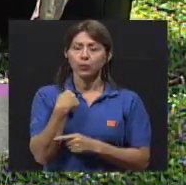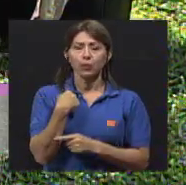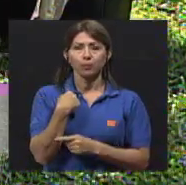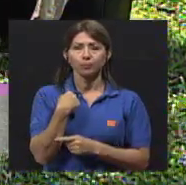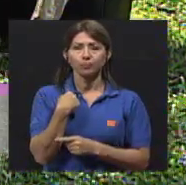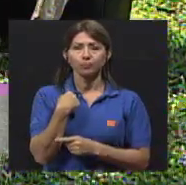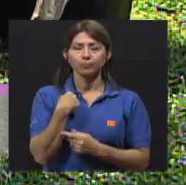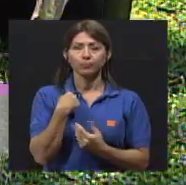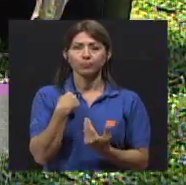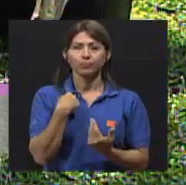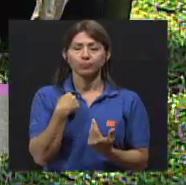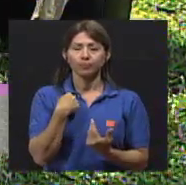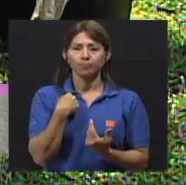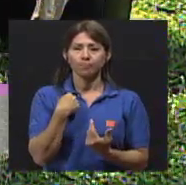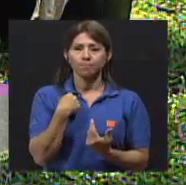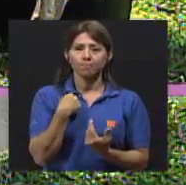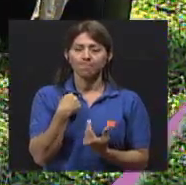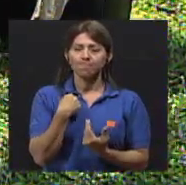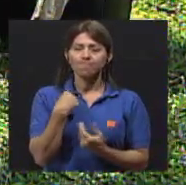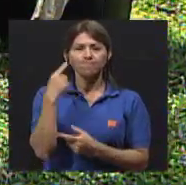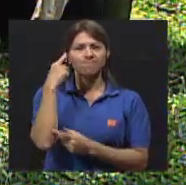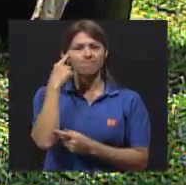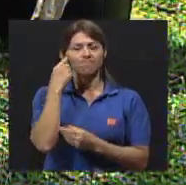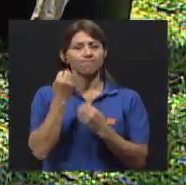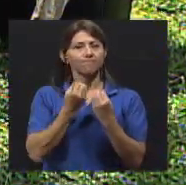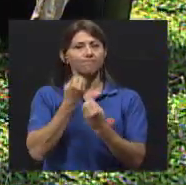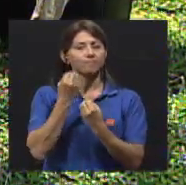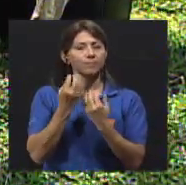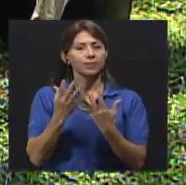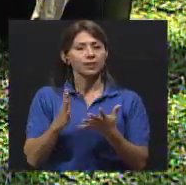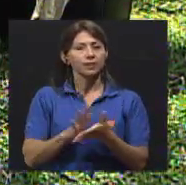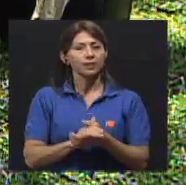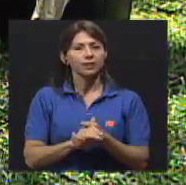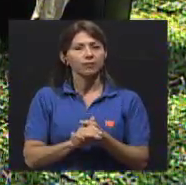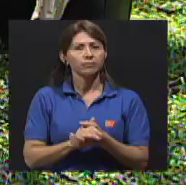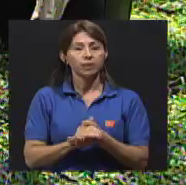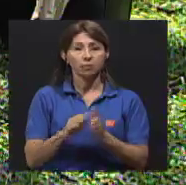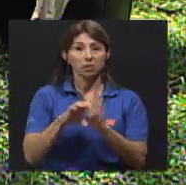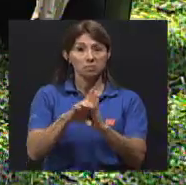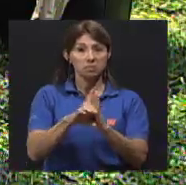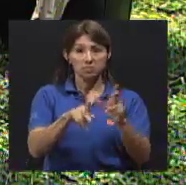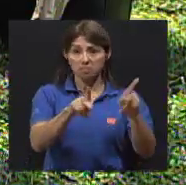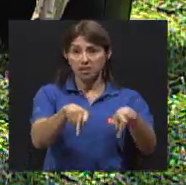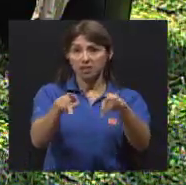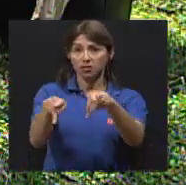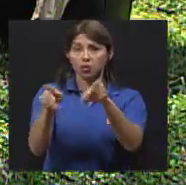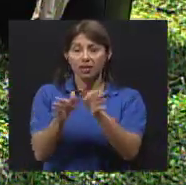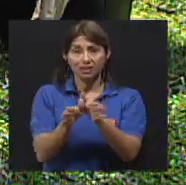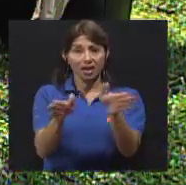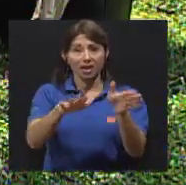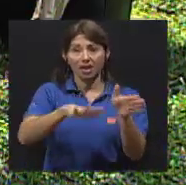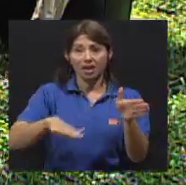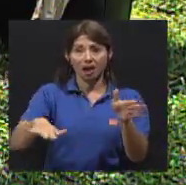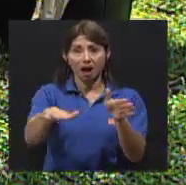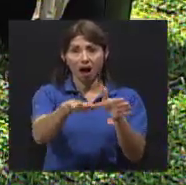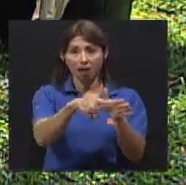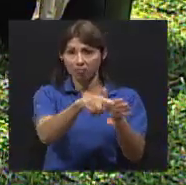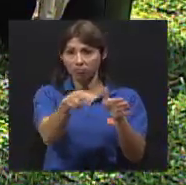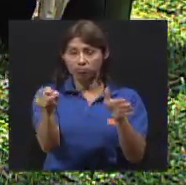observa o se cuestiona es si la población en general conoce